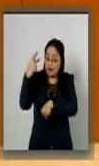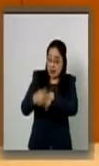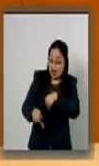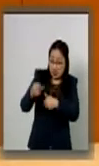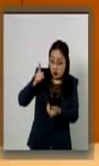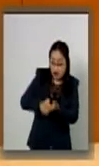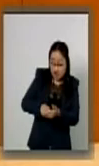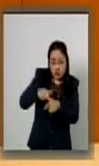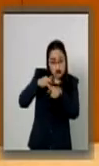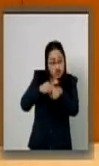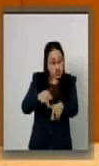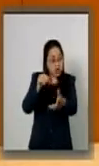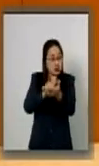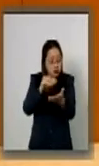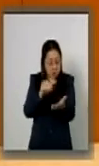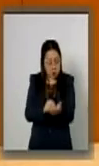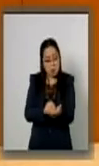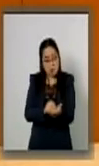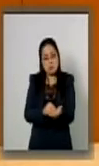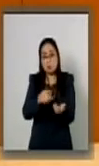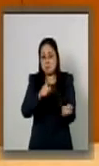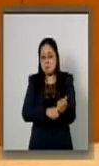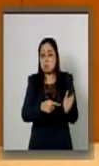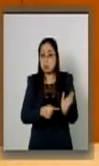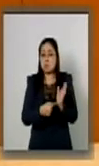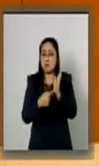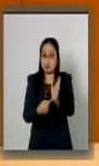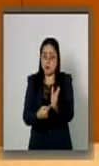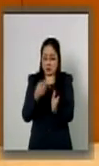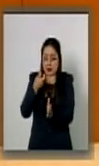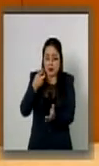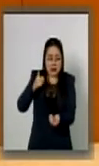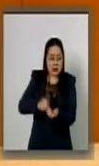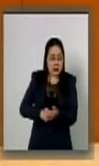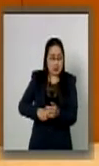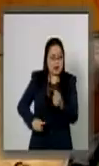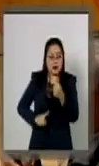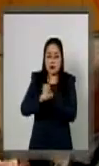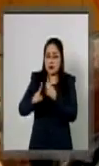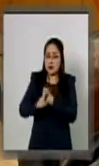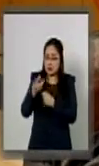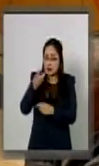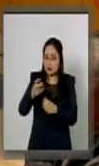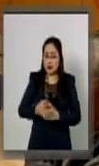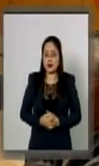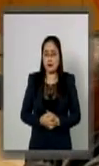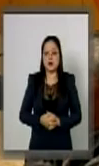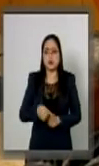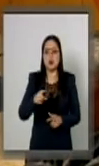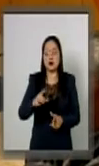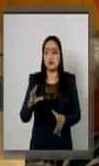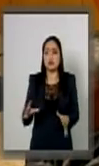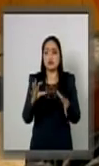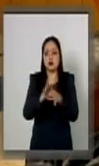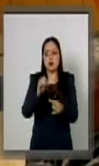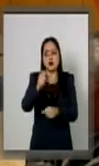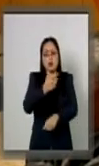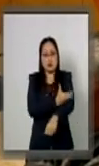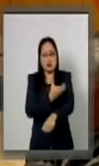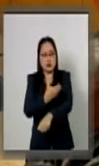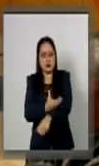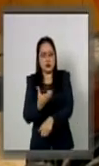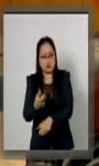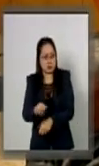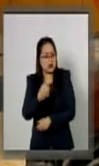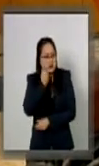seguridad interior que motivó esta declaratoria. Además, compañeros, se establece de manera